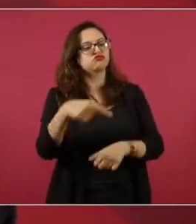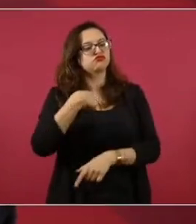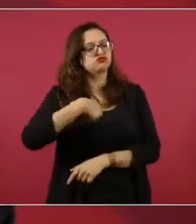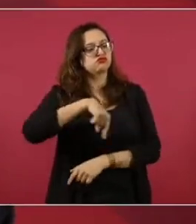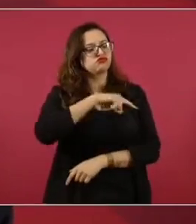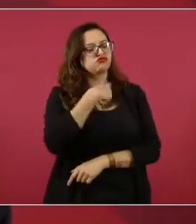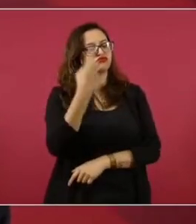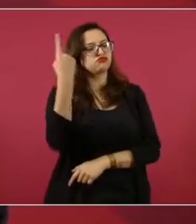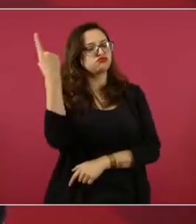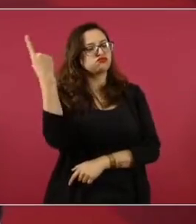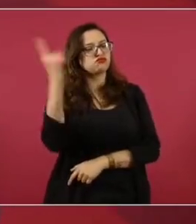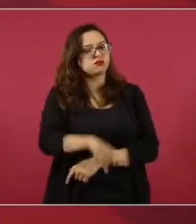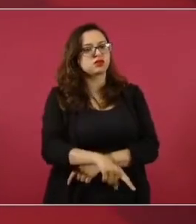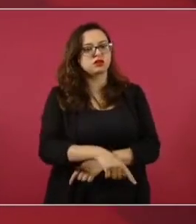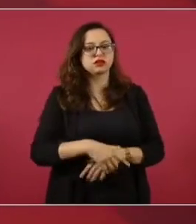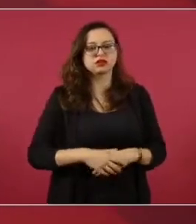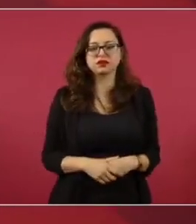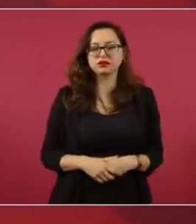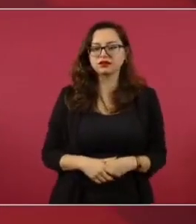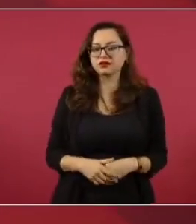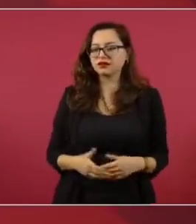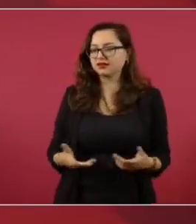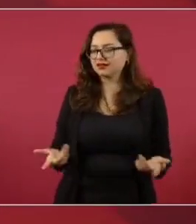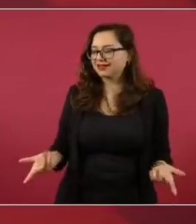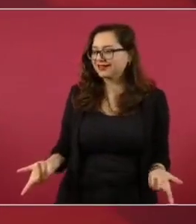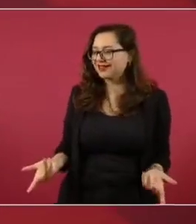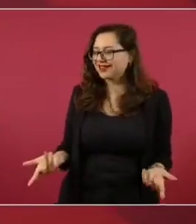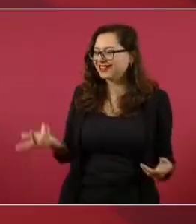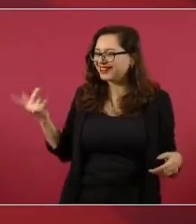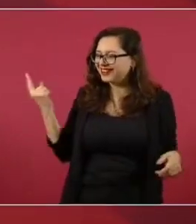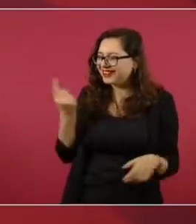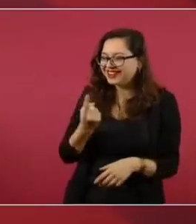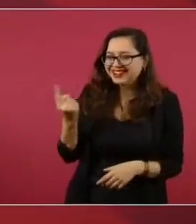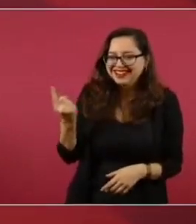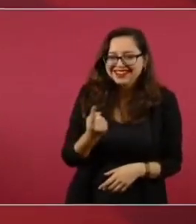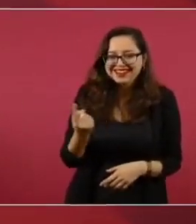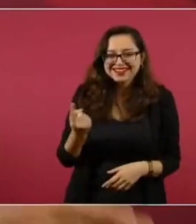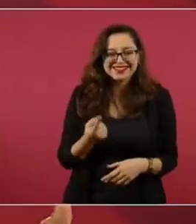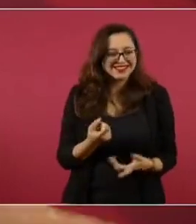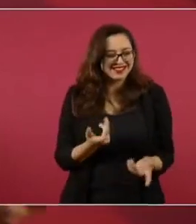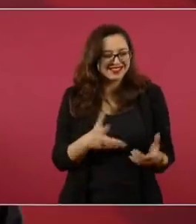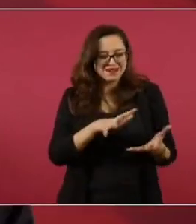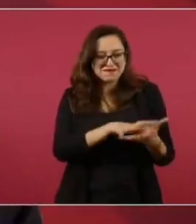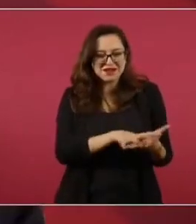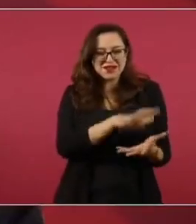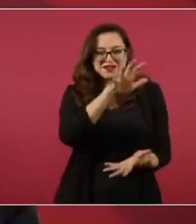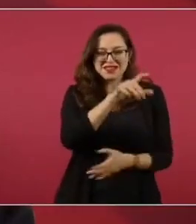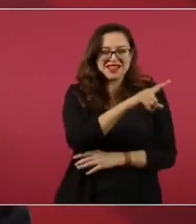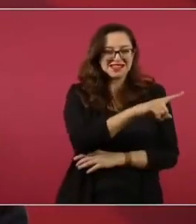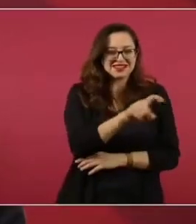185 contra dos